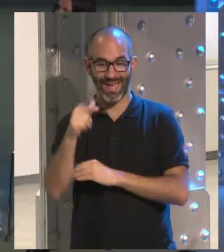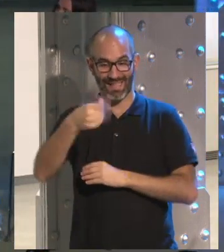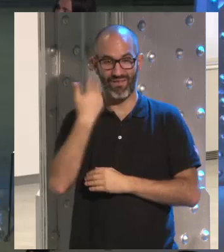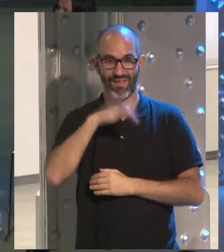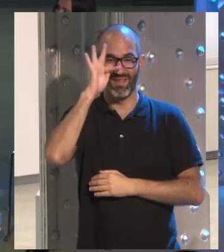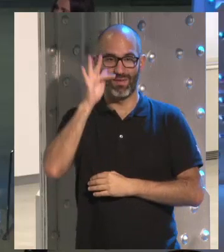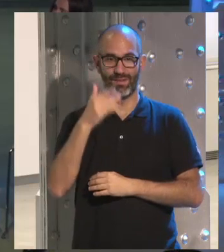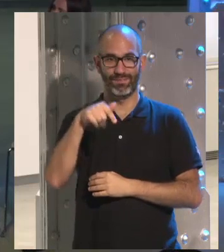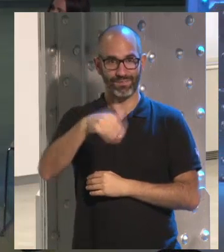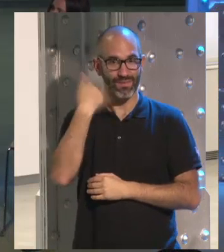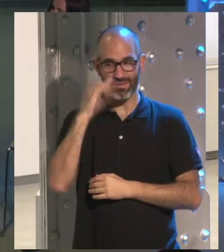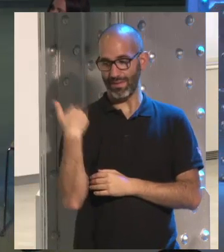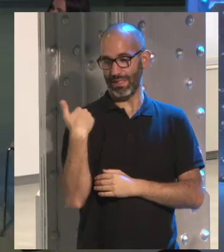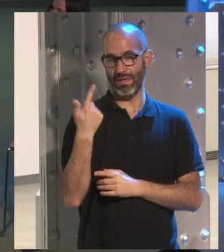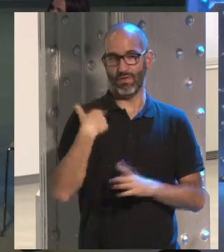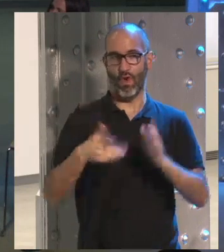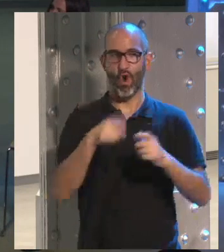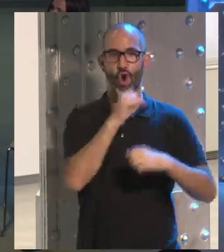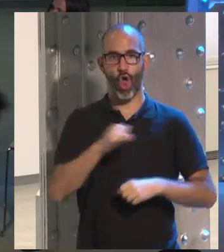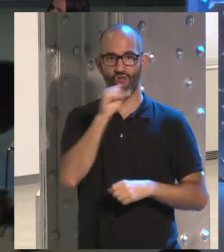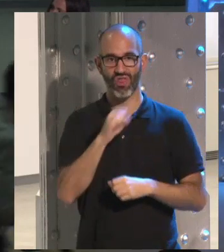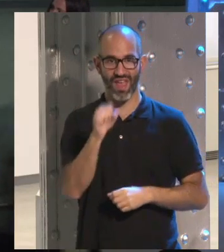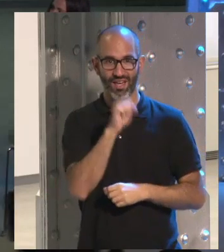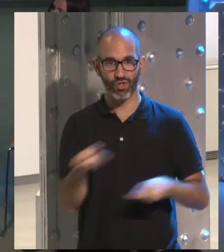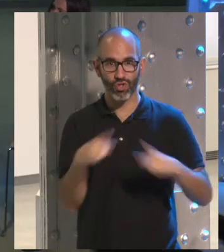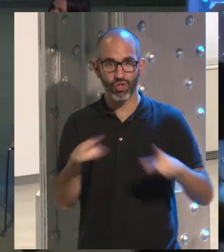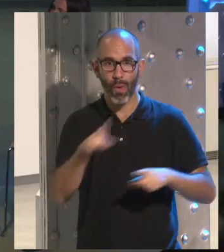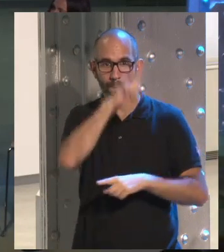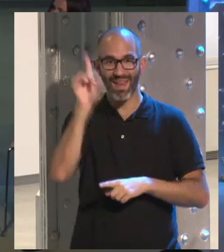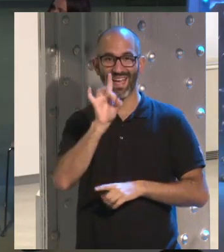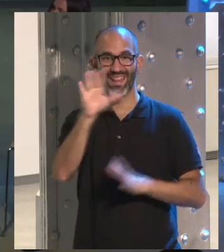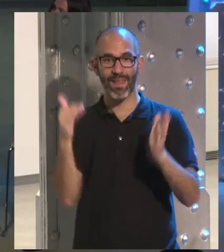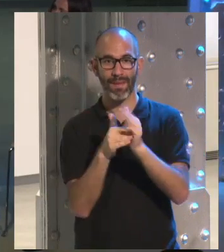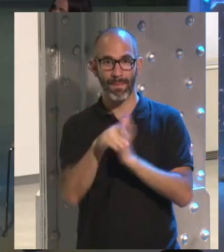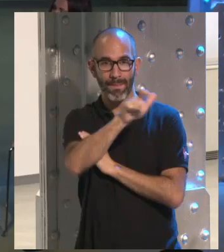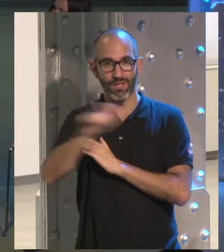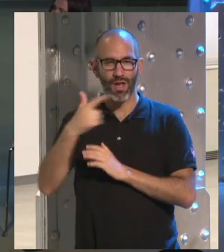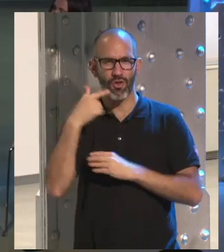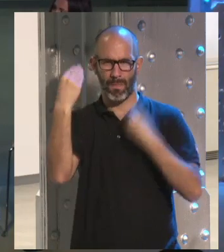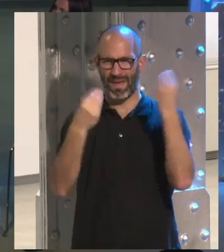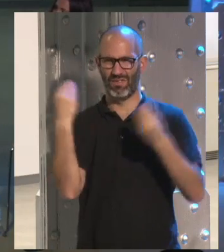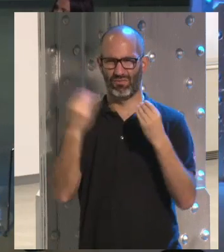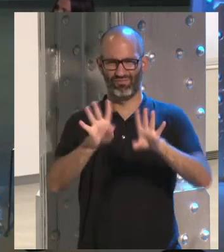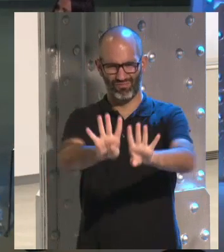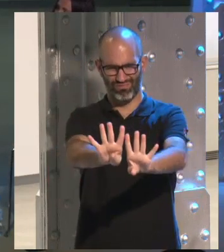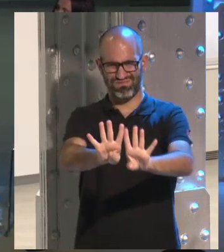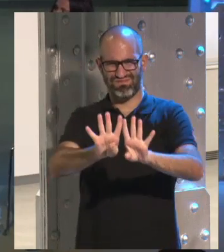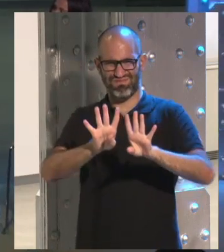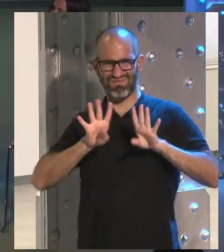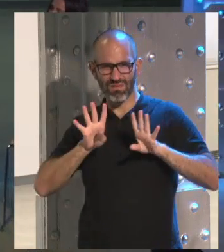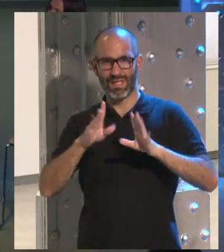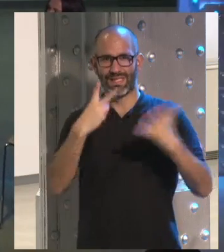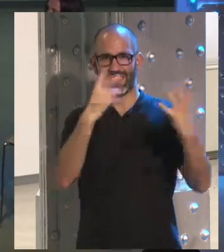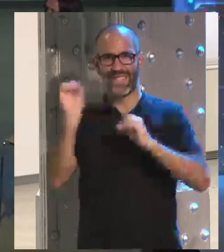fin de semana ha estado en un concierto en Madrid con 15.000 personas. La mayoría, creo yo, un